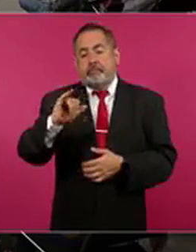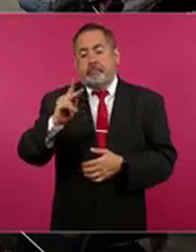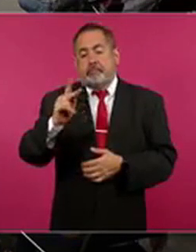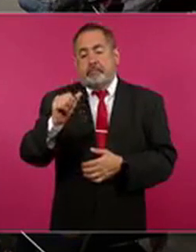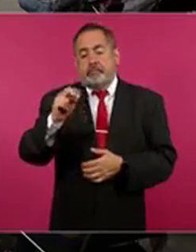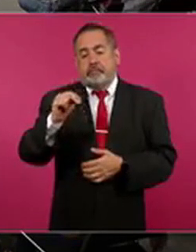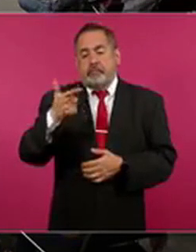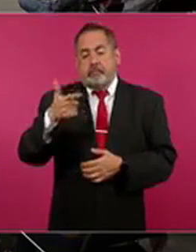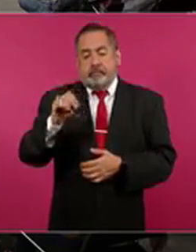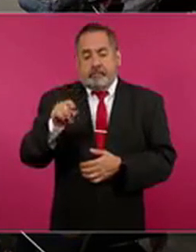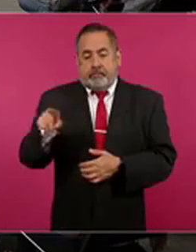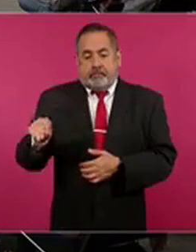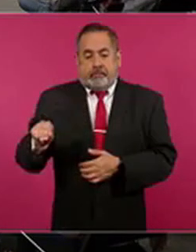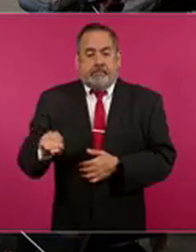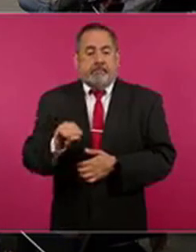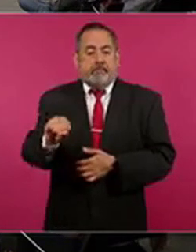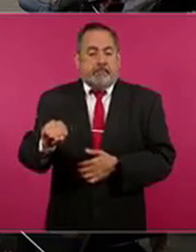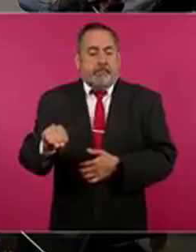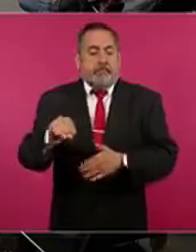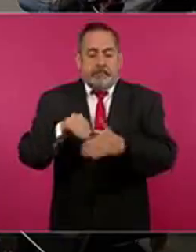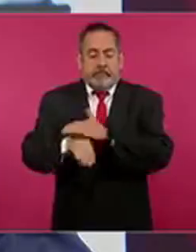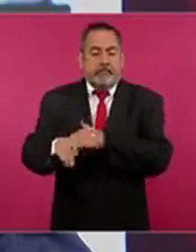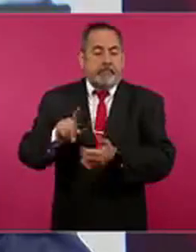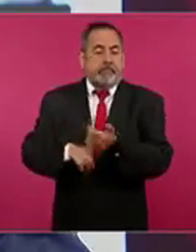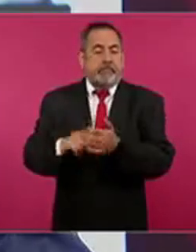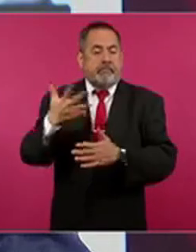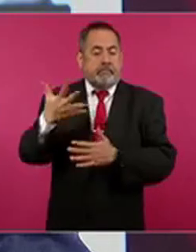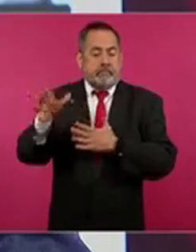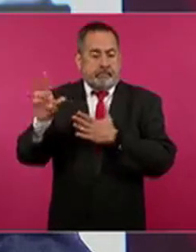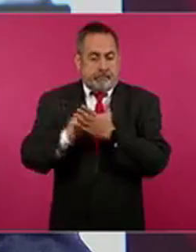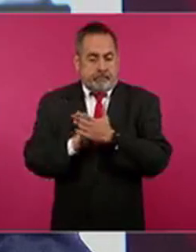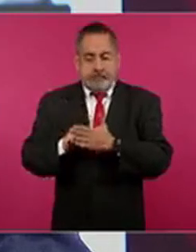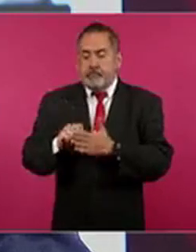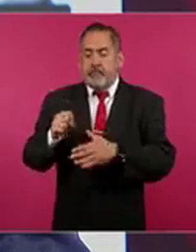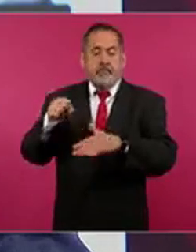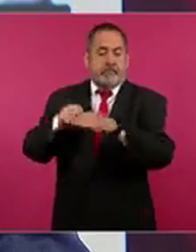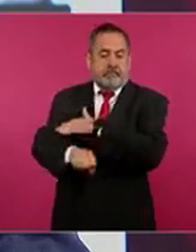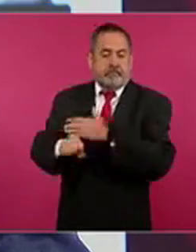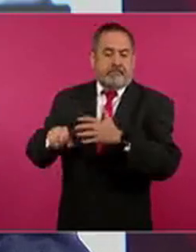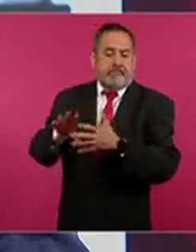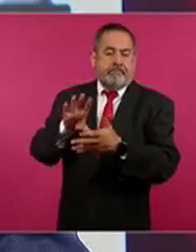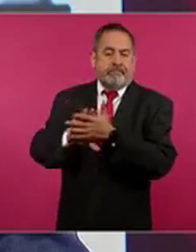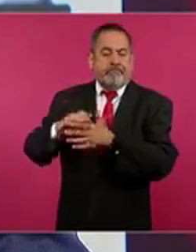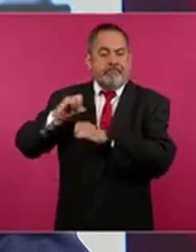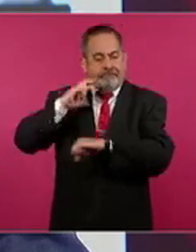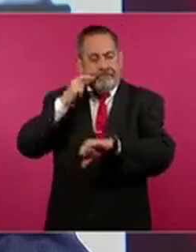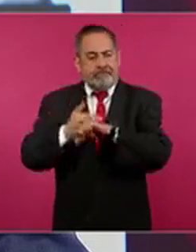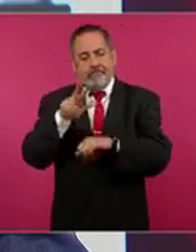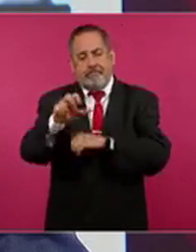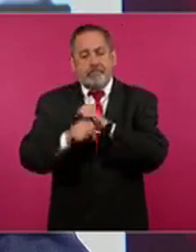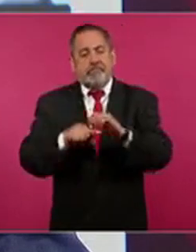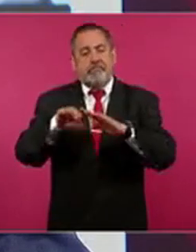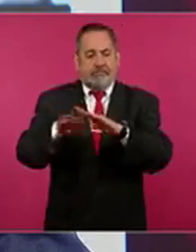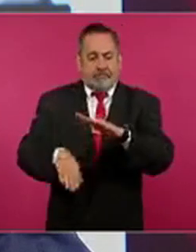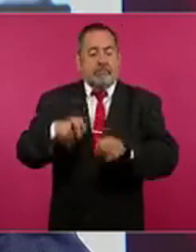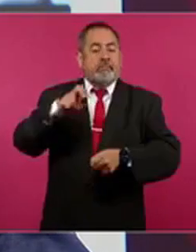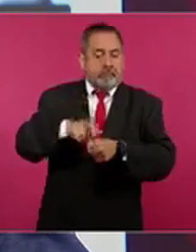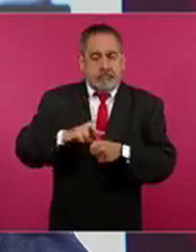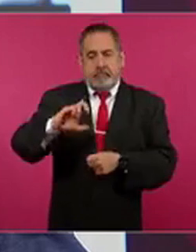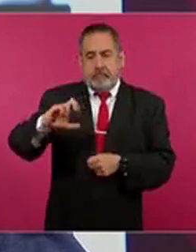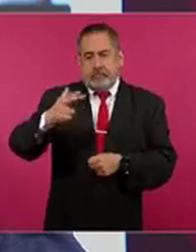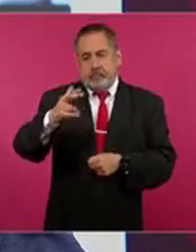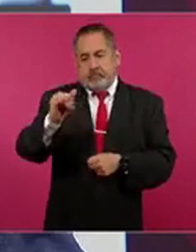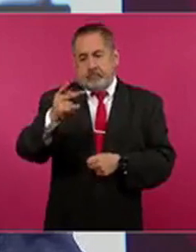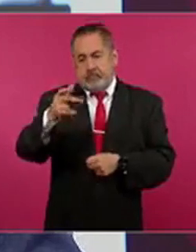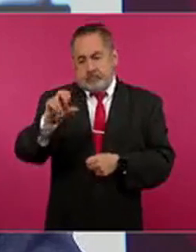decretó la medida preventiva de internamiento por cinco meses en el albergue tutelar de menores infractores en Chilpancingo. Su